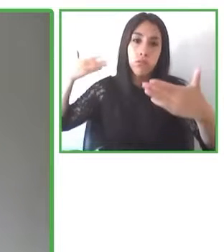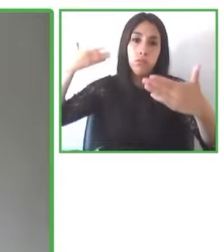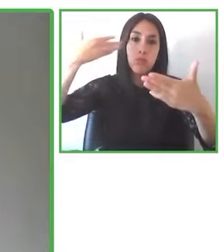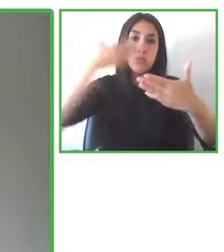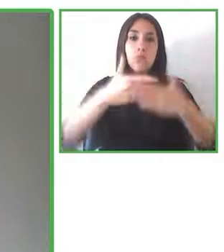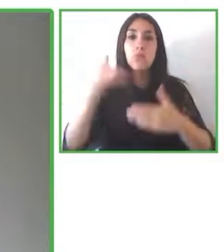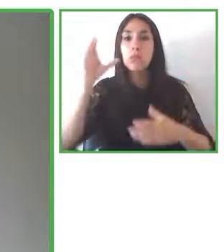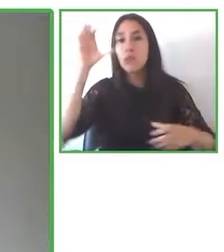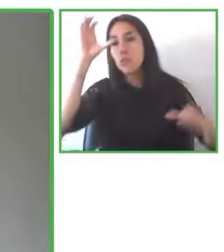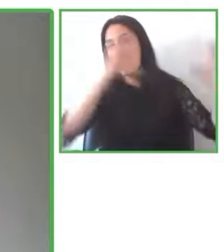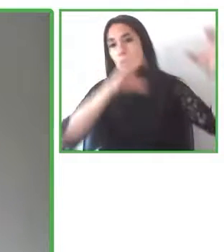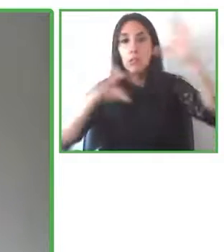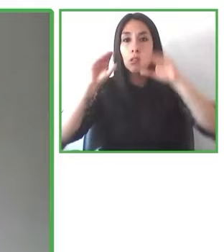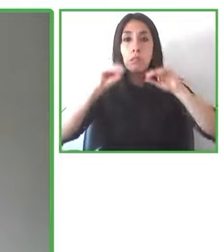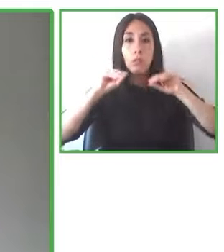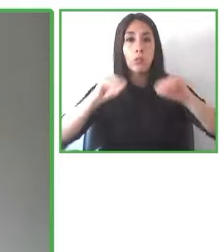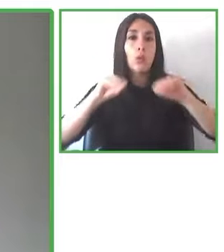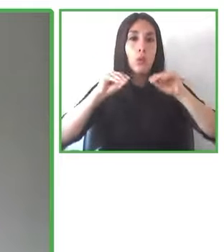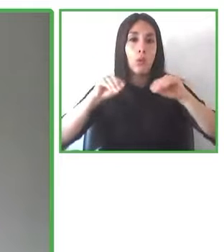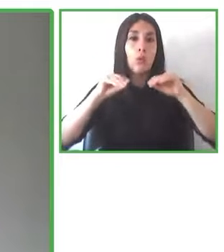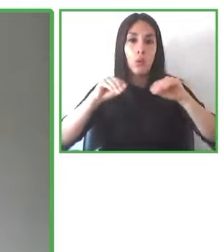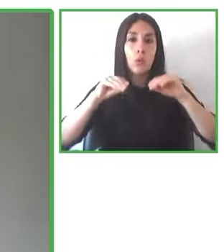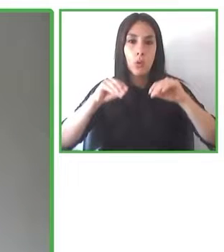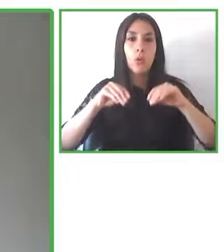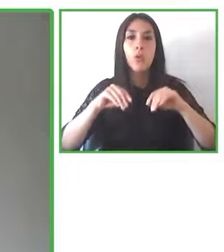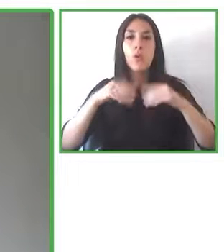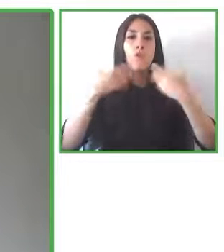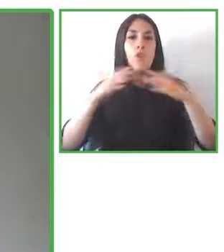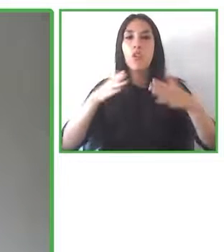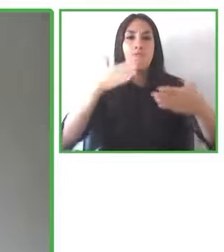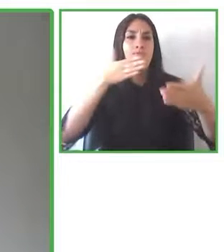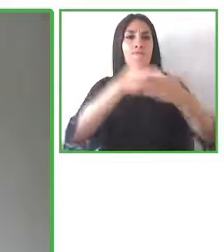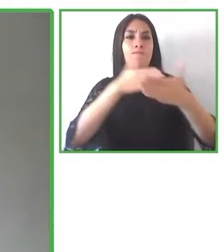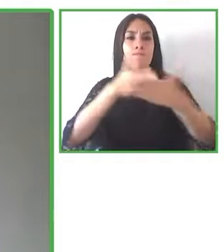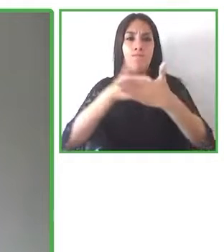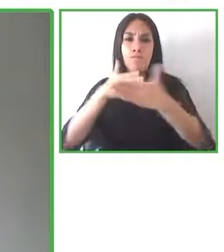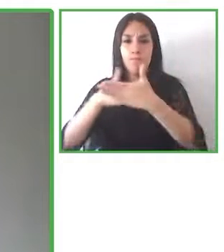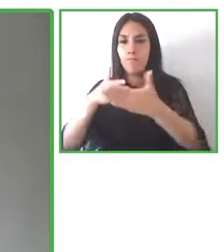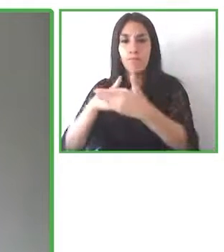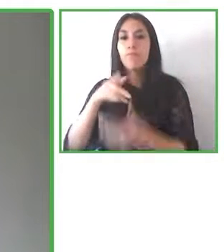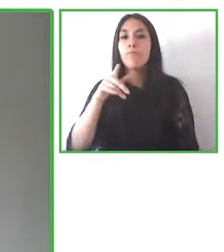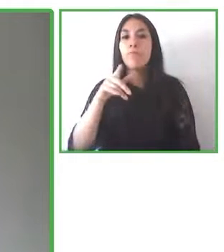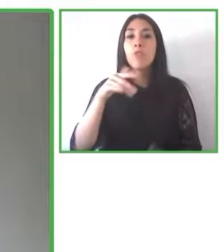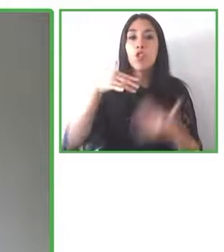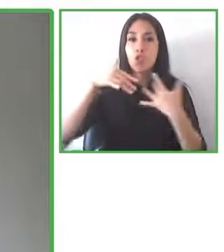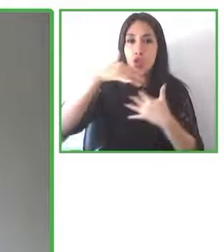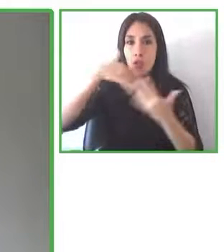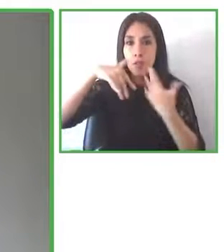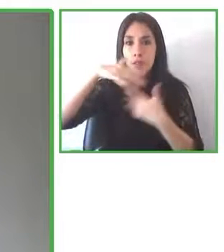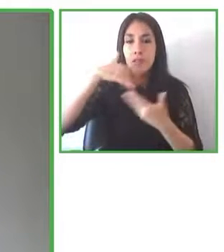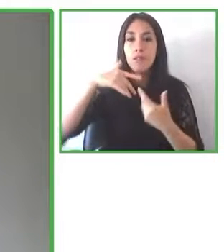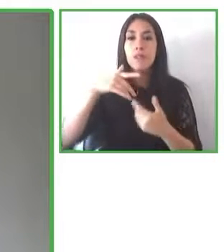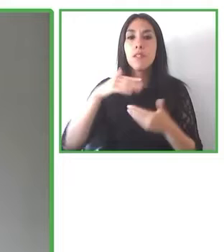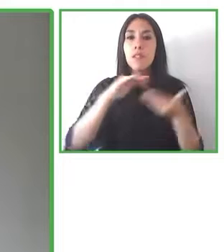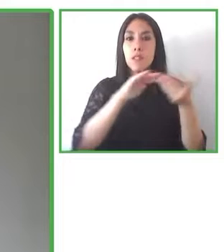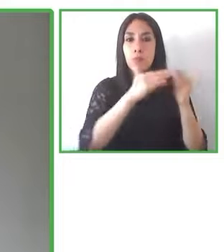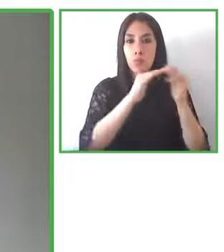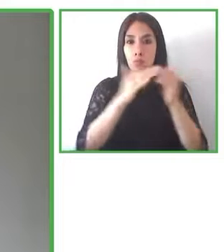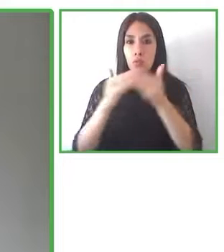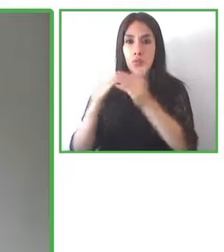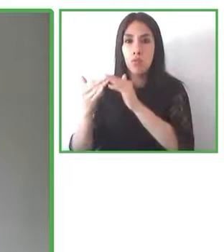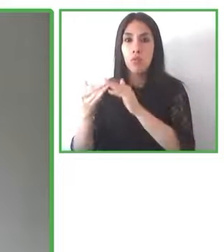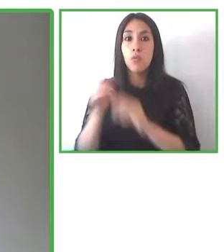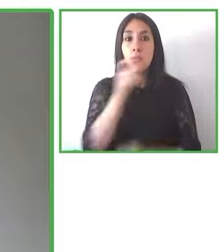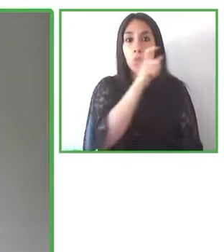arquitectónicas para las personas con discapacidad y ha hecho distintos manuales por lo tanto Pamela es